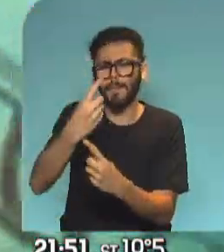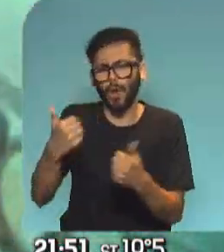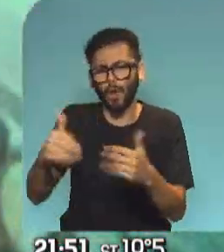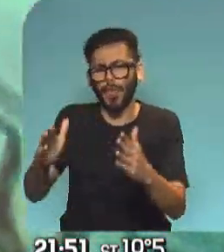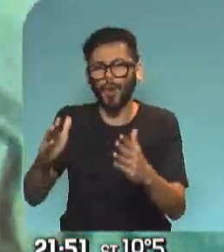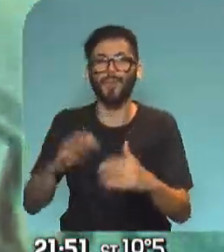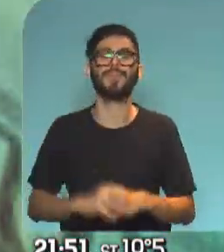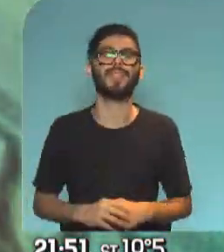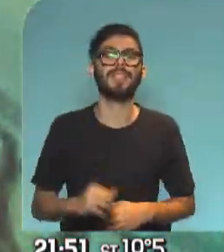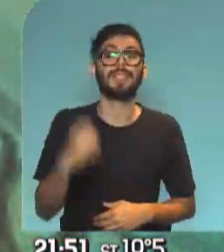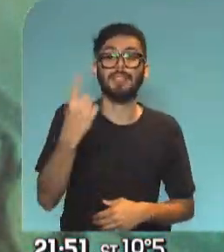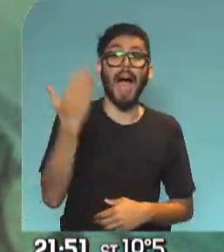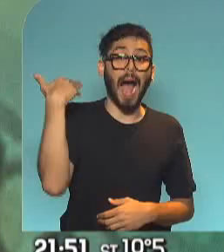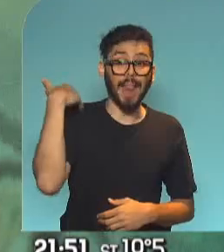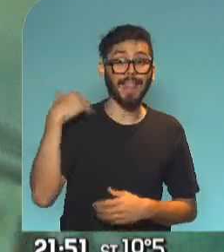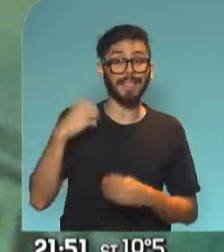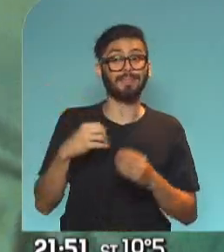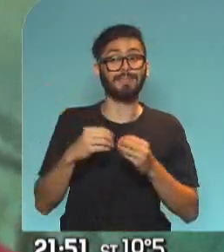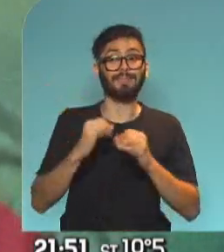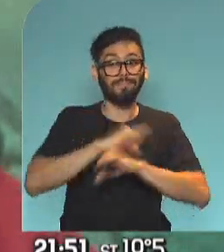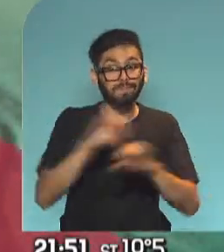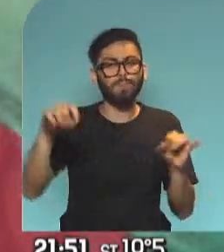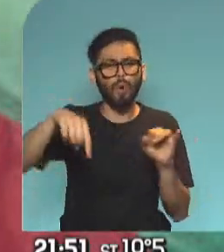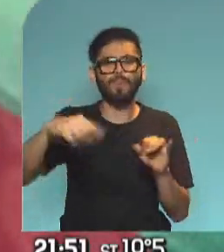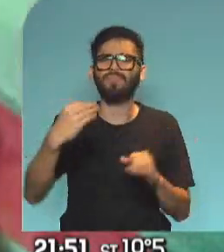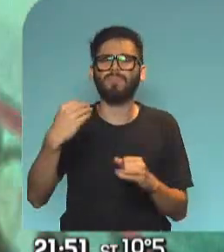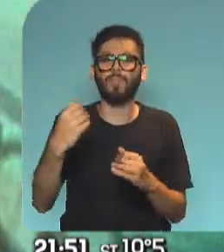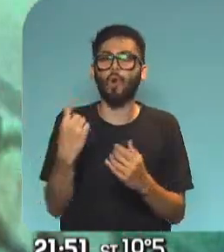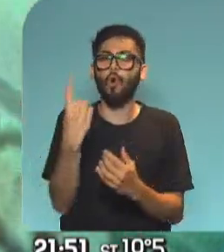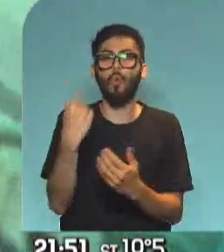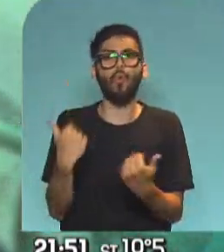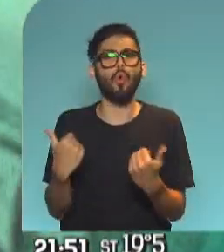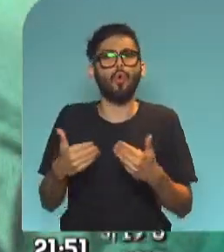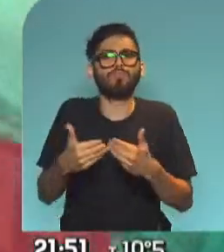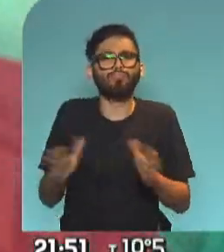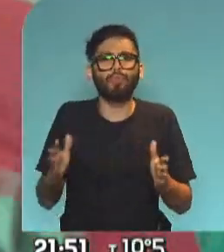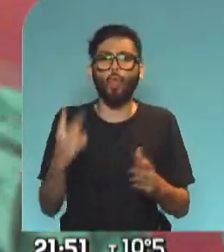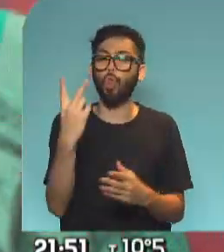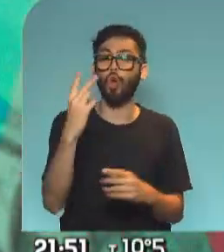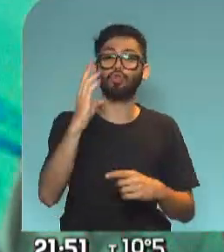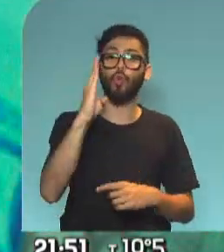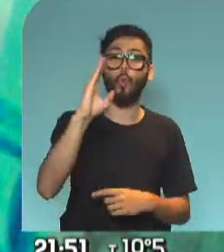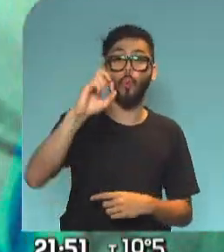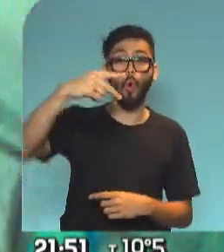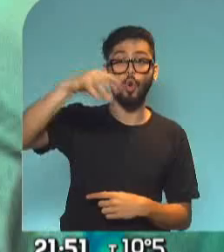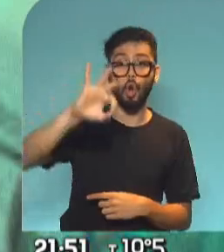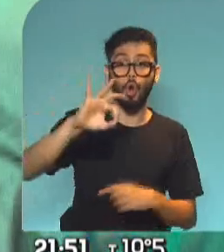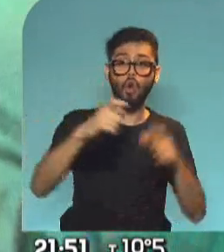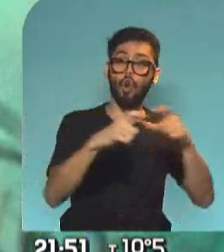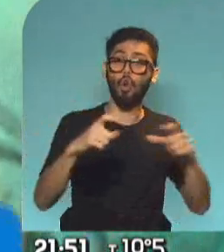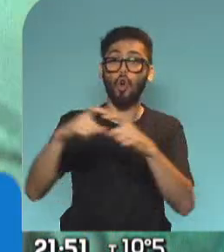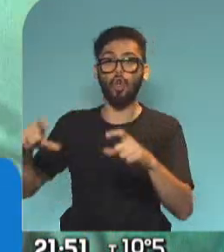adelantábamos al principio del noticiero, lo volvemos a decir ahora. Hoy se realizó una licitación por dos bonos que van hasta 750